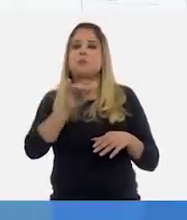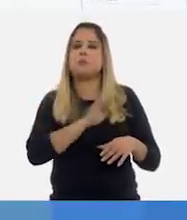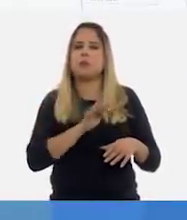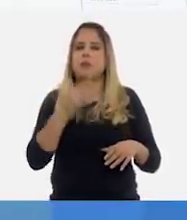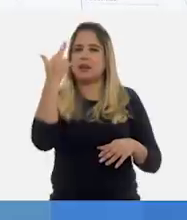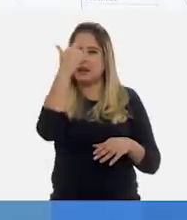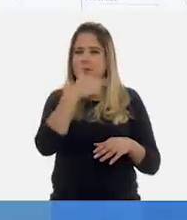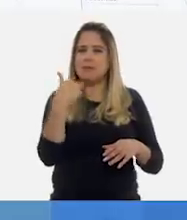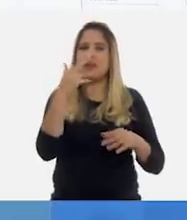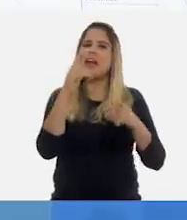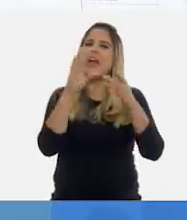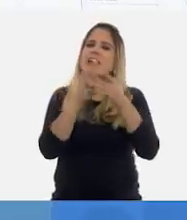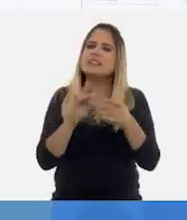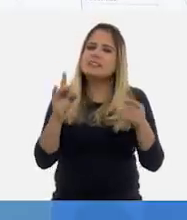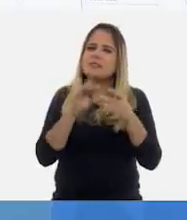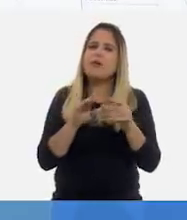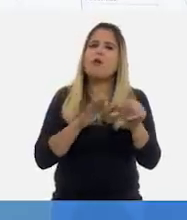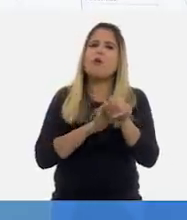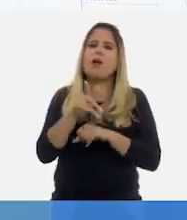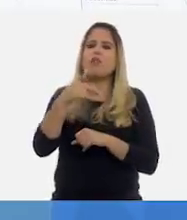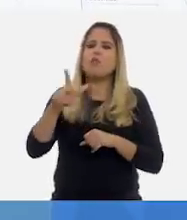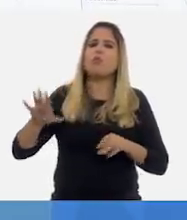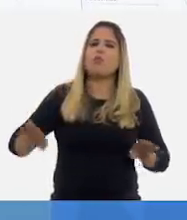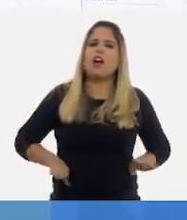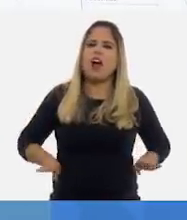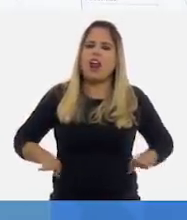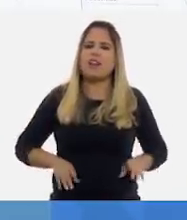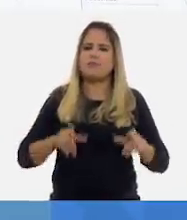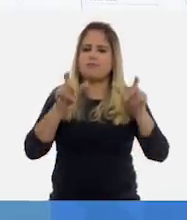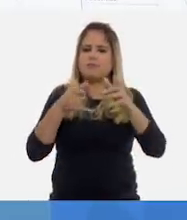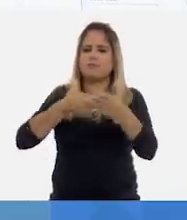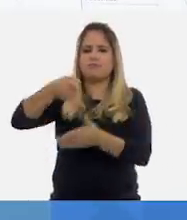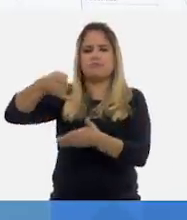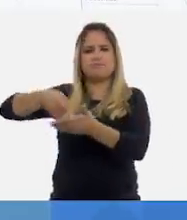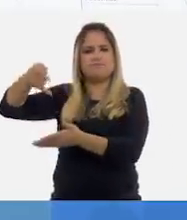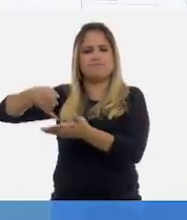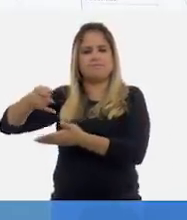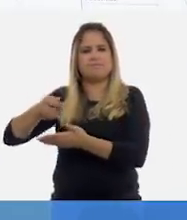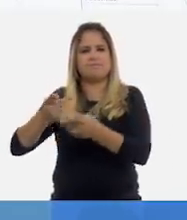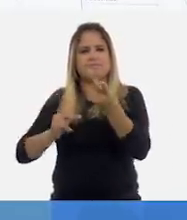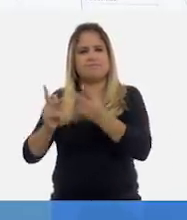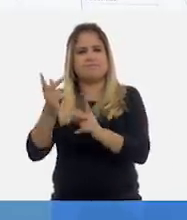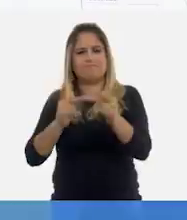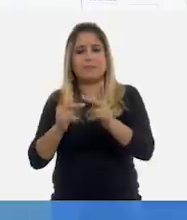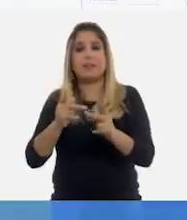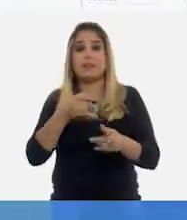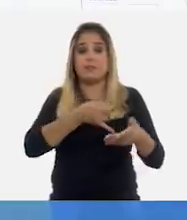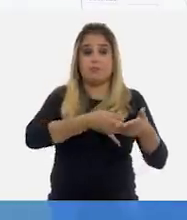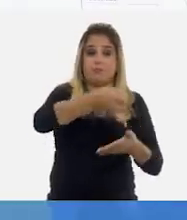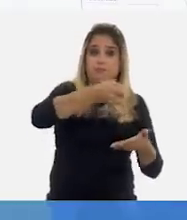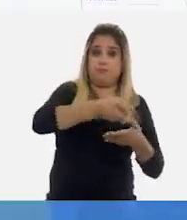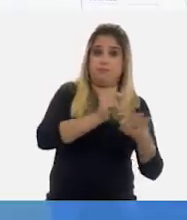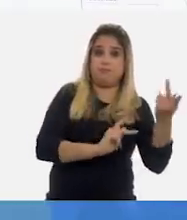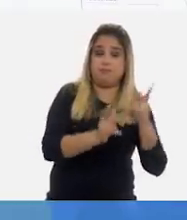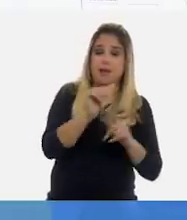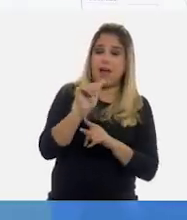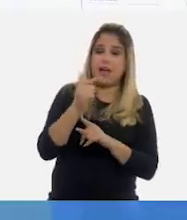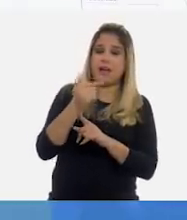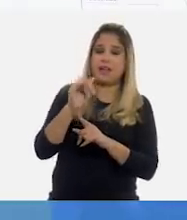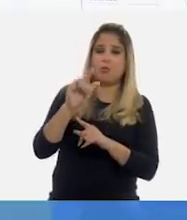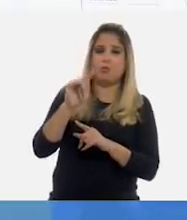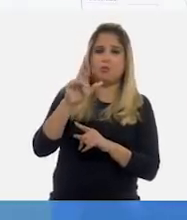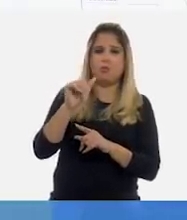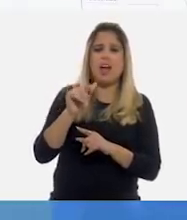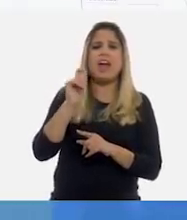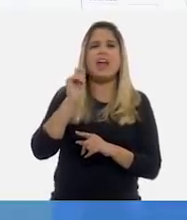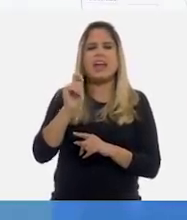describiendo los rasgos generales de la agricultura de manera general. La agricultura es el conjunto de